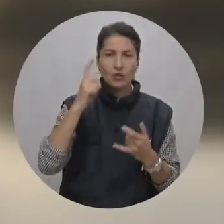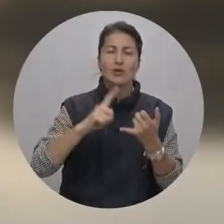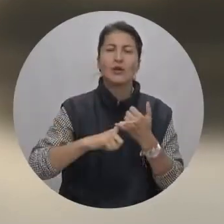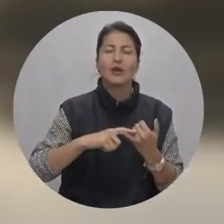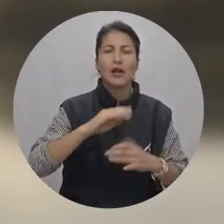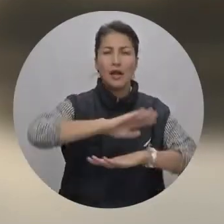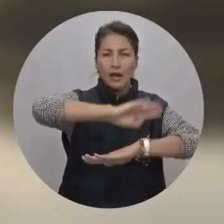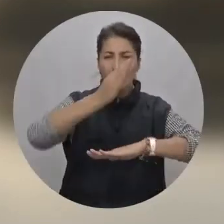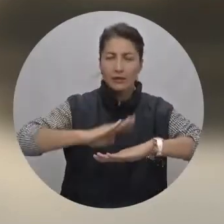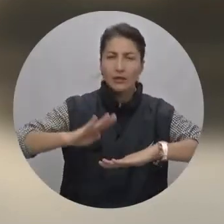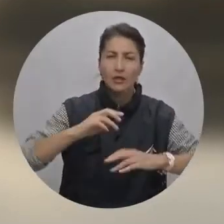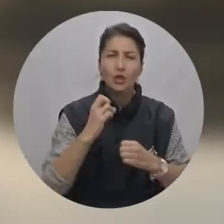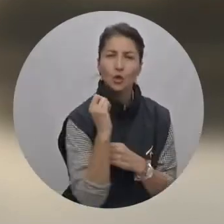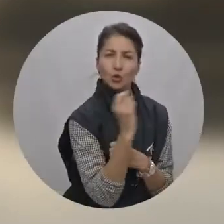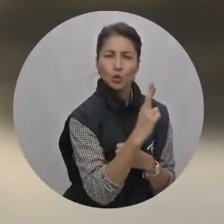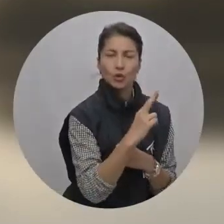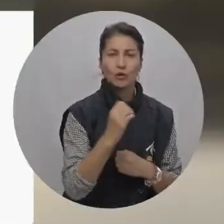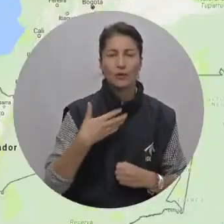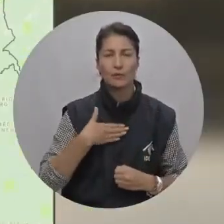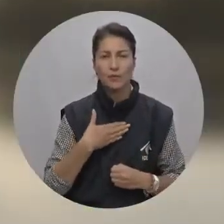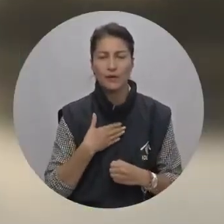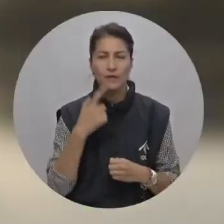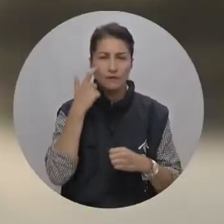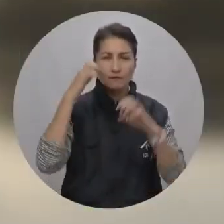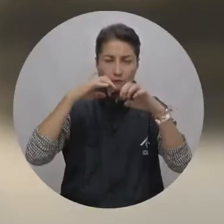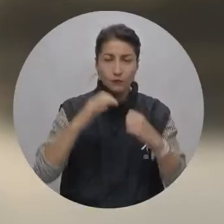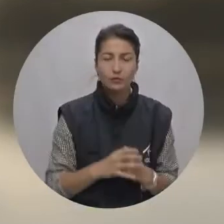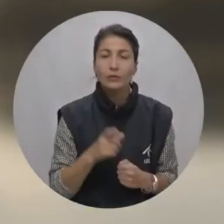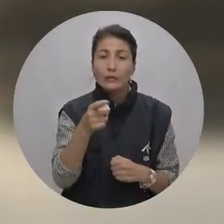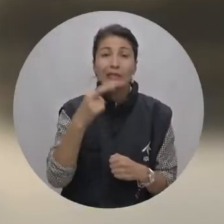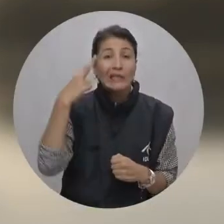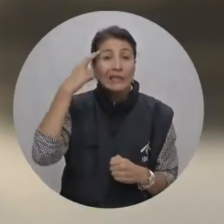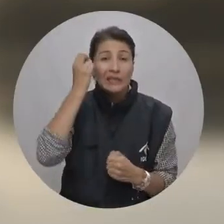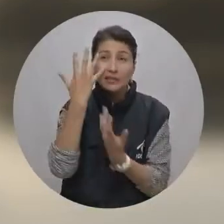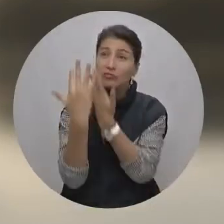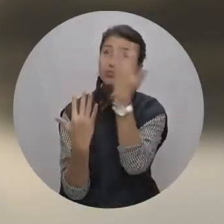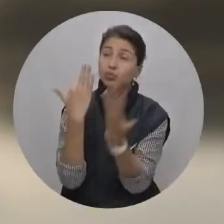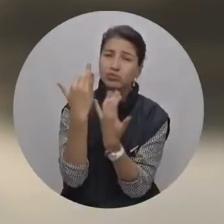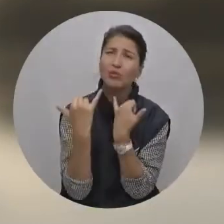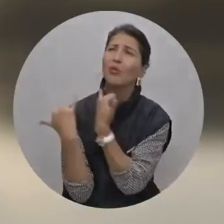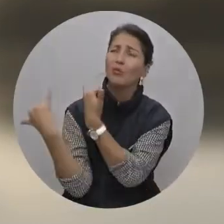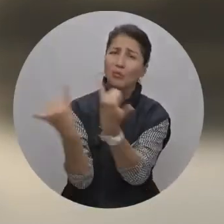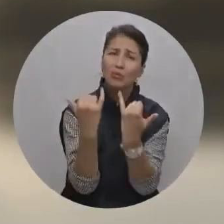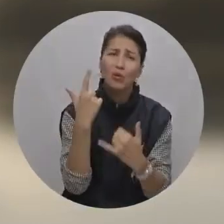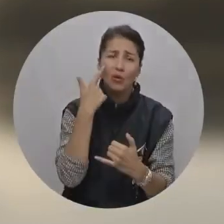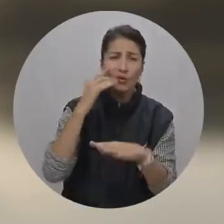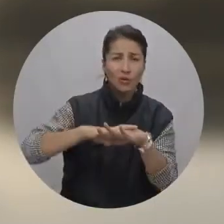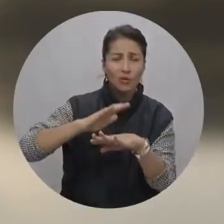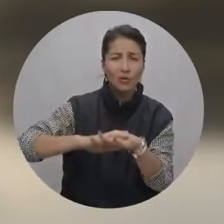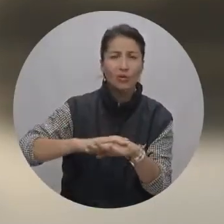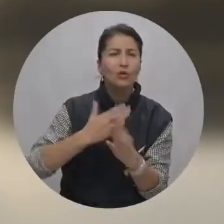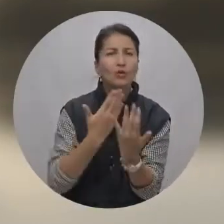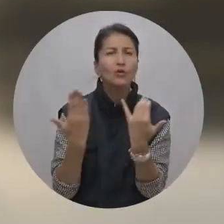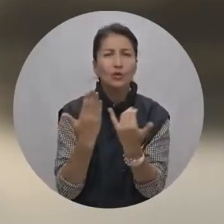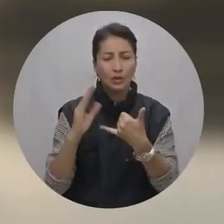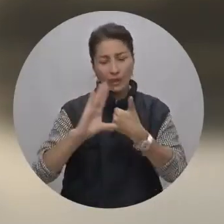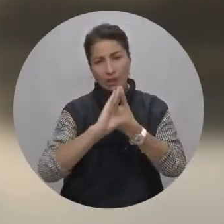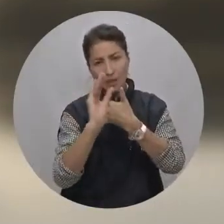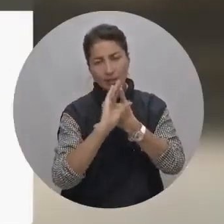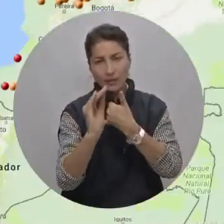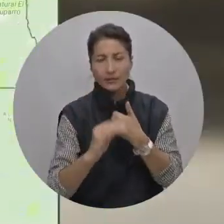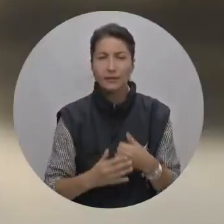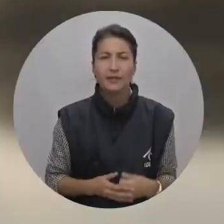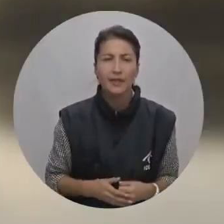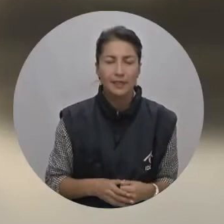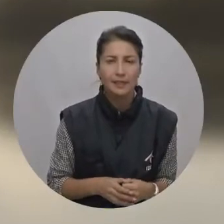de Chocó, norte de Antioquia y suroccidente de Bolívar. Los riesgos de incendios mantienen la alerta naranja en sectores de la